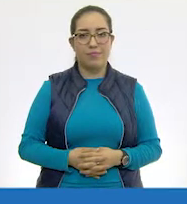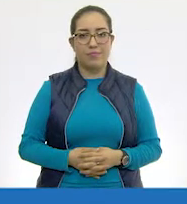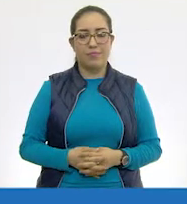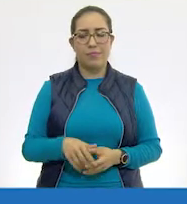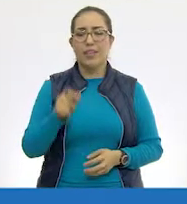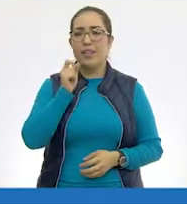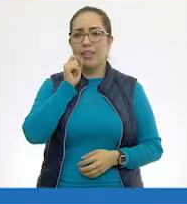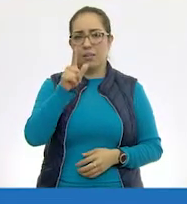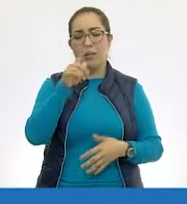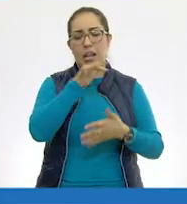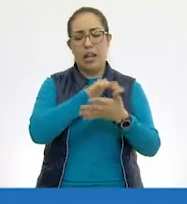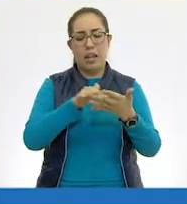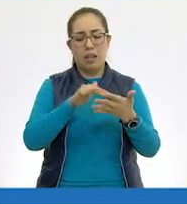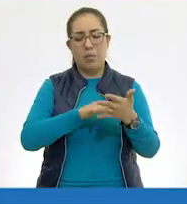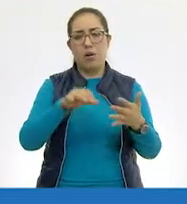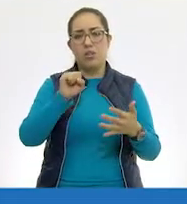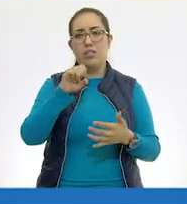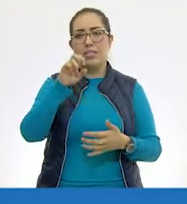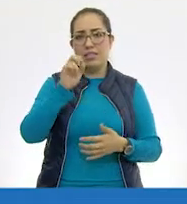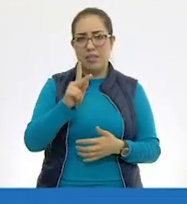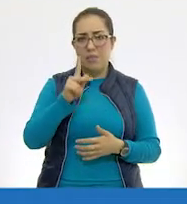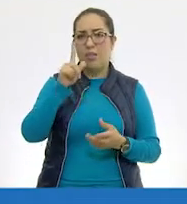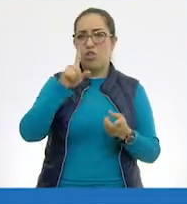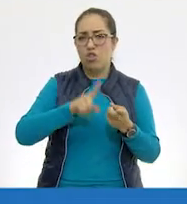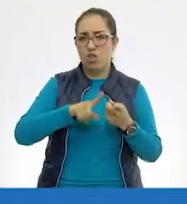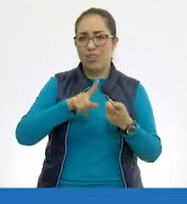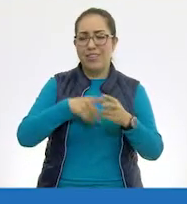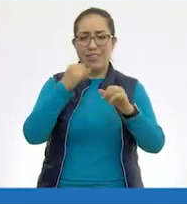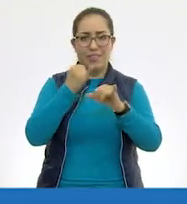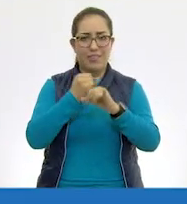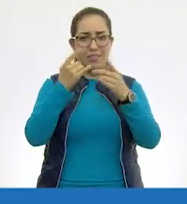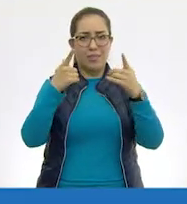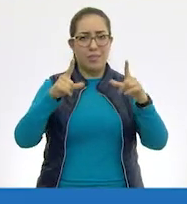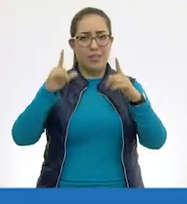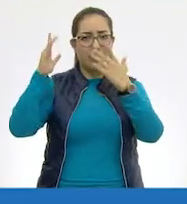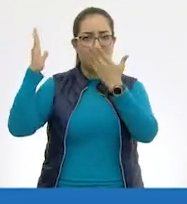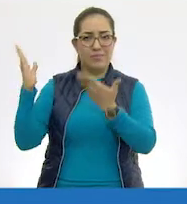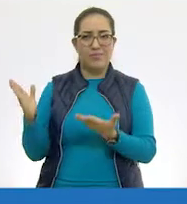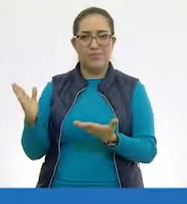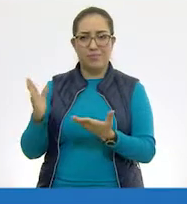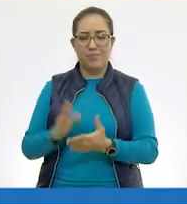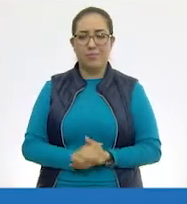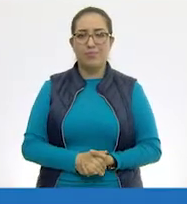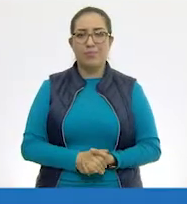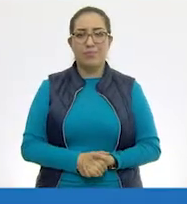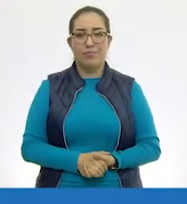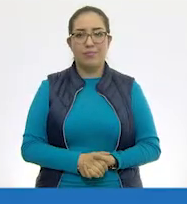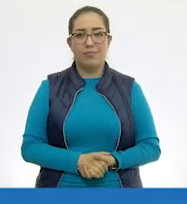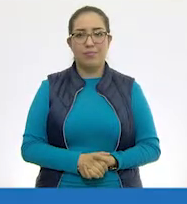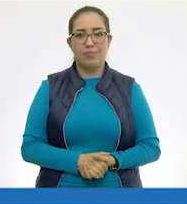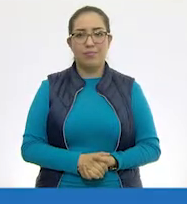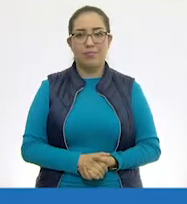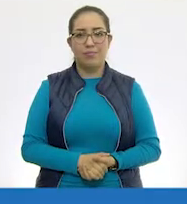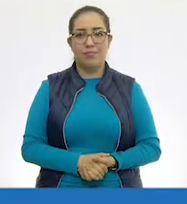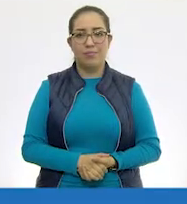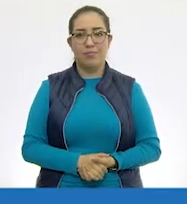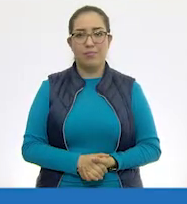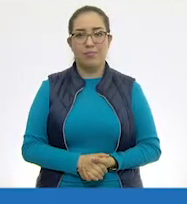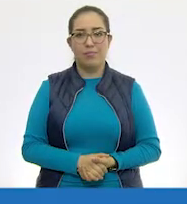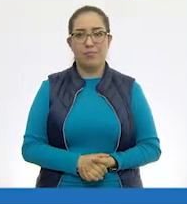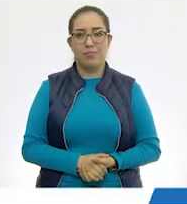También puedes encontrar los libros de texto en la página conalitej.cep.gov.mx